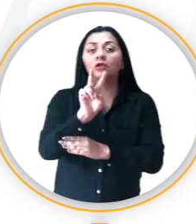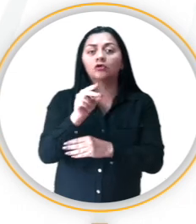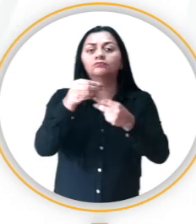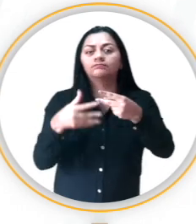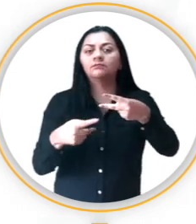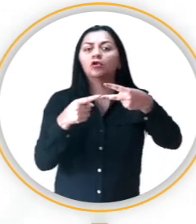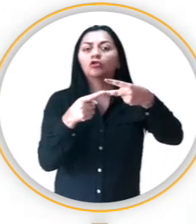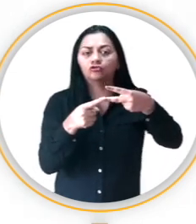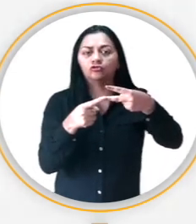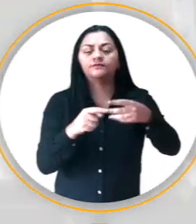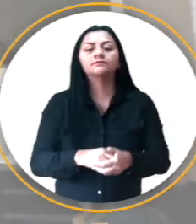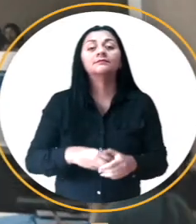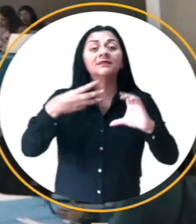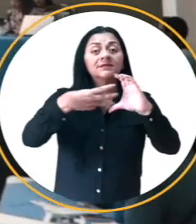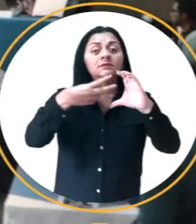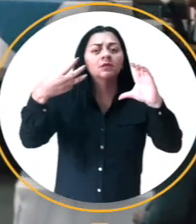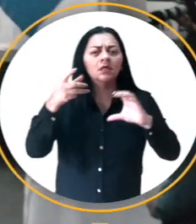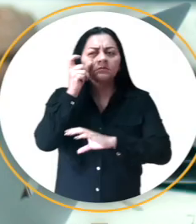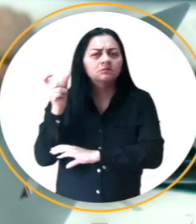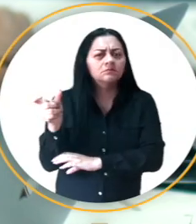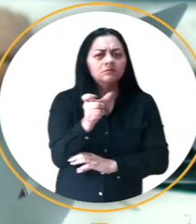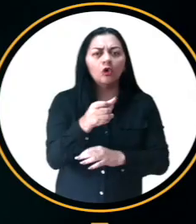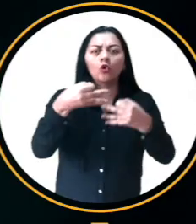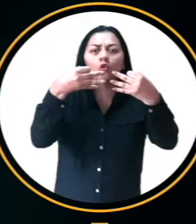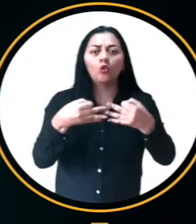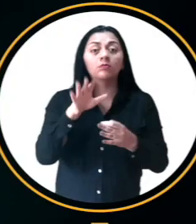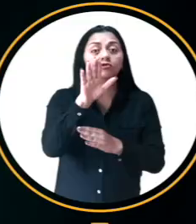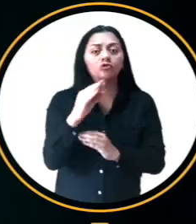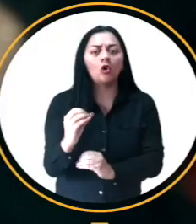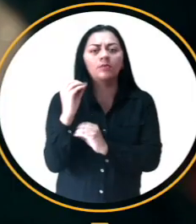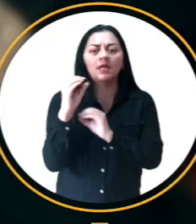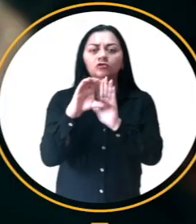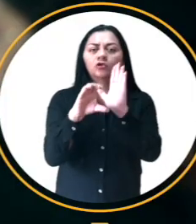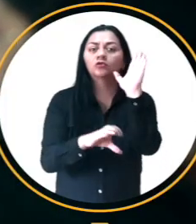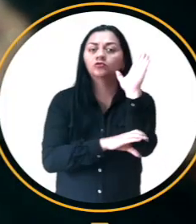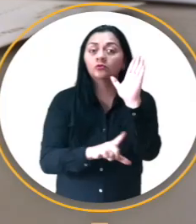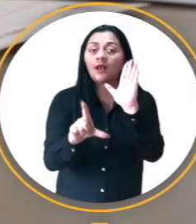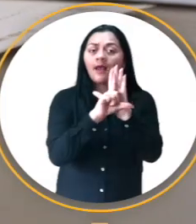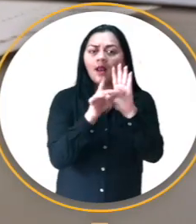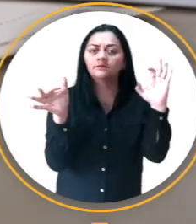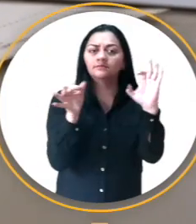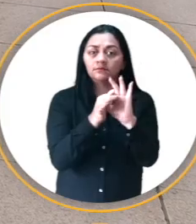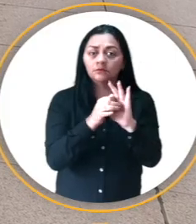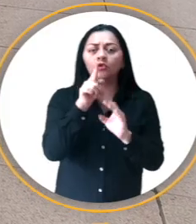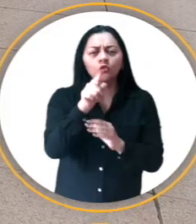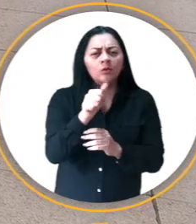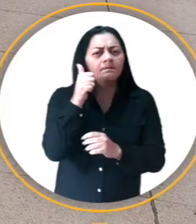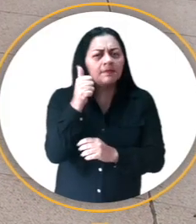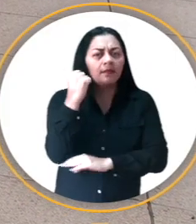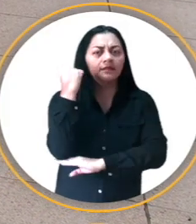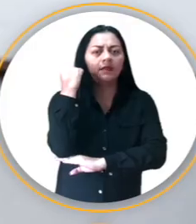artículo 52, numeral 2. El órgano electoral vigilará el cumplimiento de sus atribuciones constitucionales y legales, para